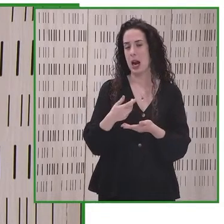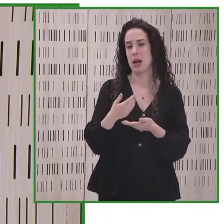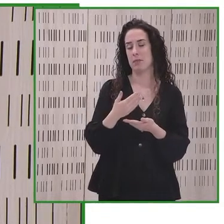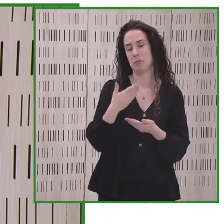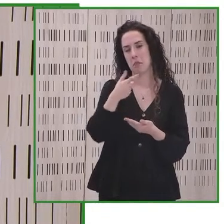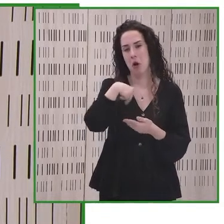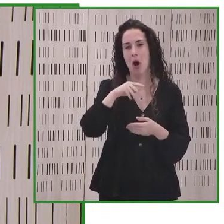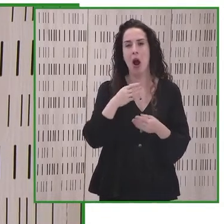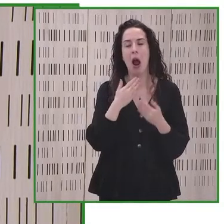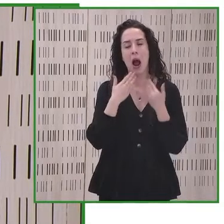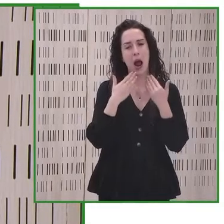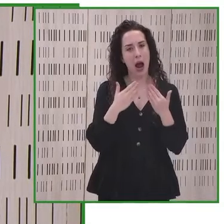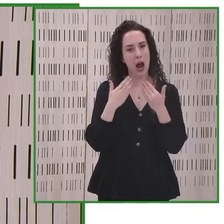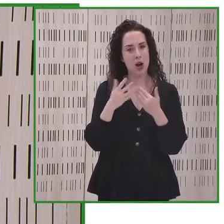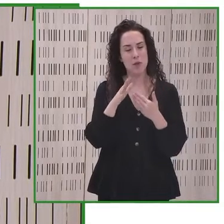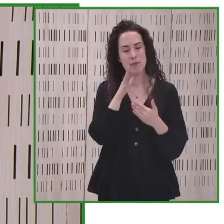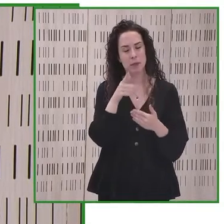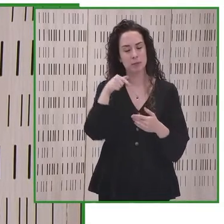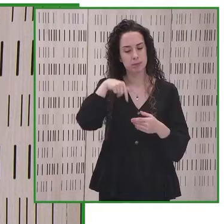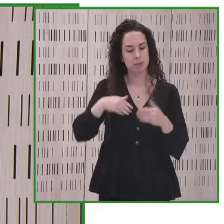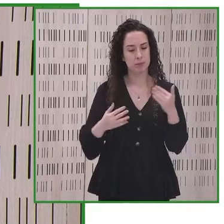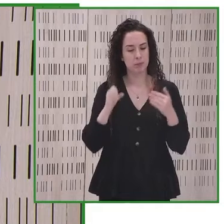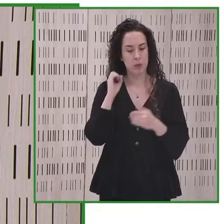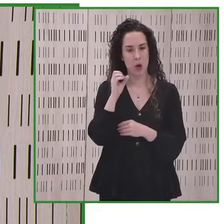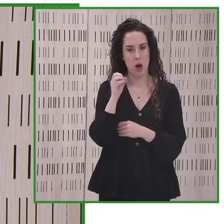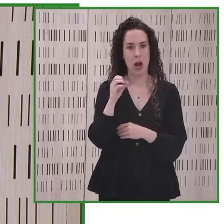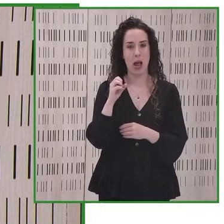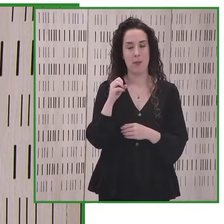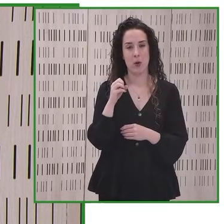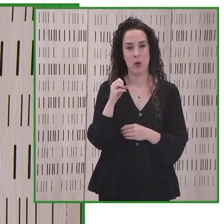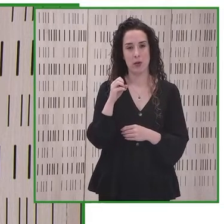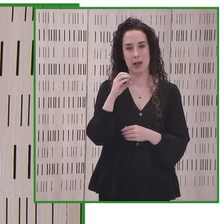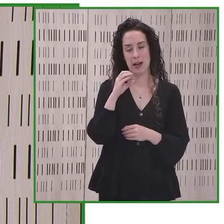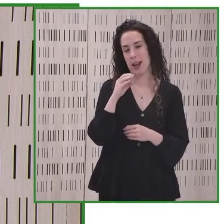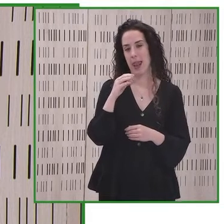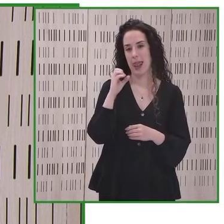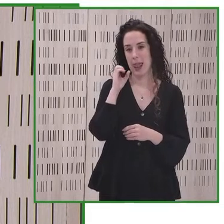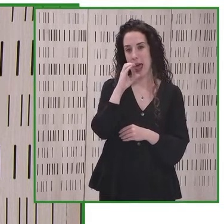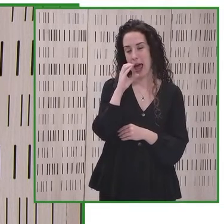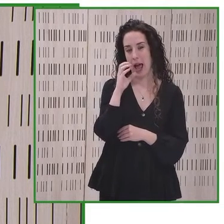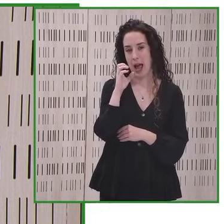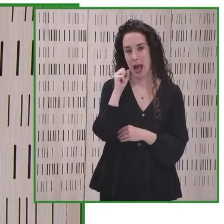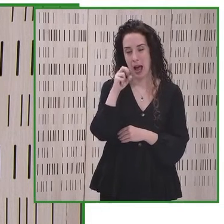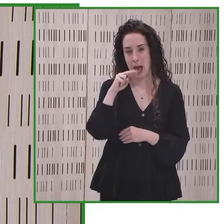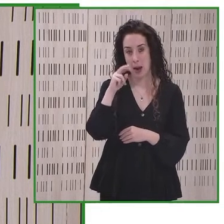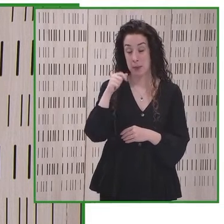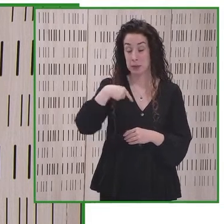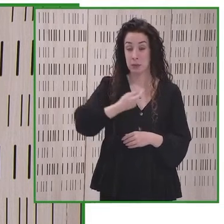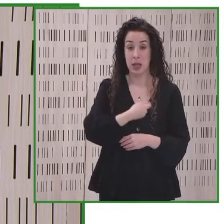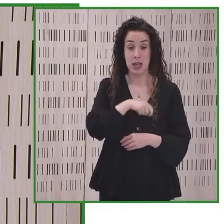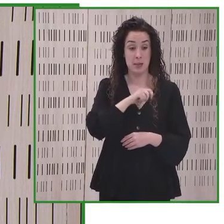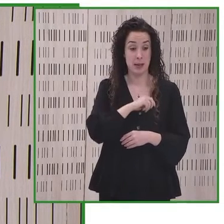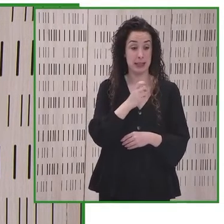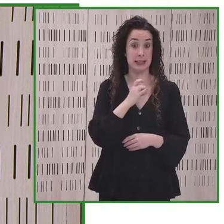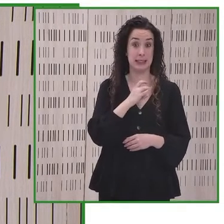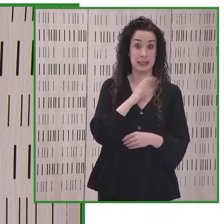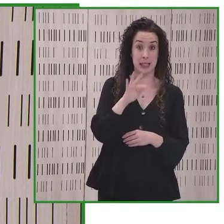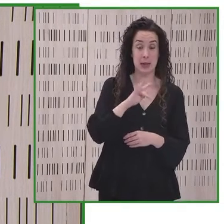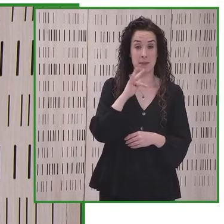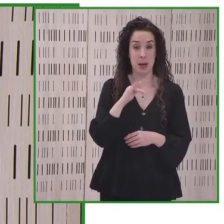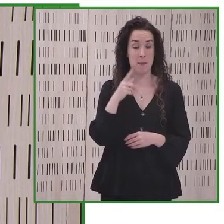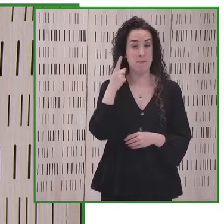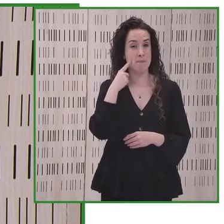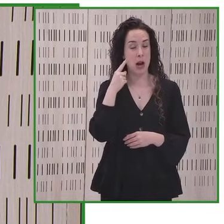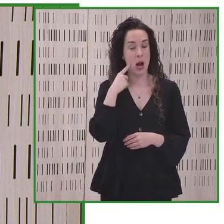al acompañarnos en esta conferencia está la Cámara Oficial de Comercio Española en Chile el Laboratorio de Innovación del Banco Interamericano de